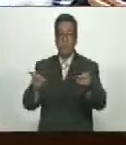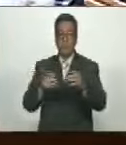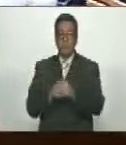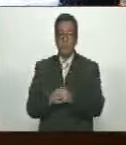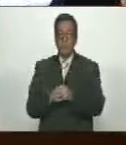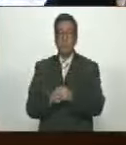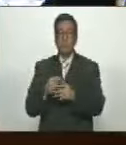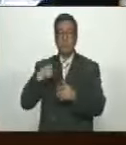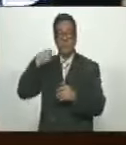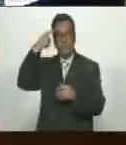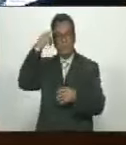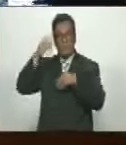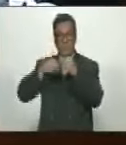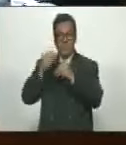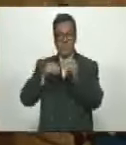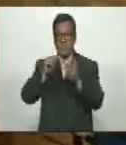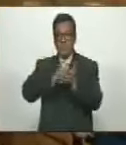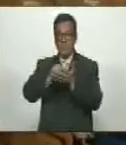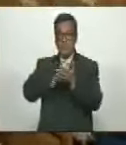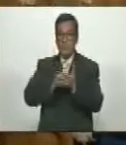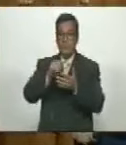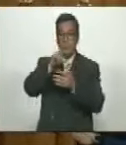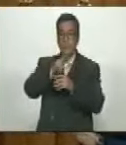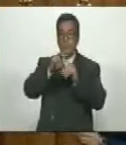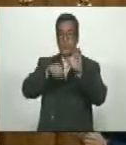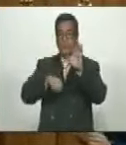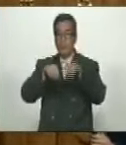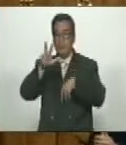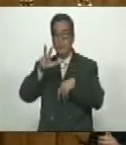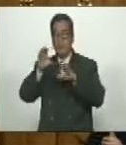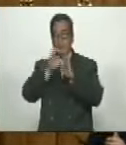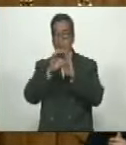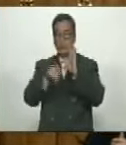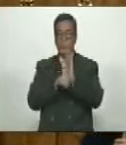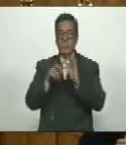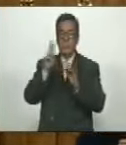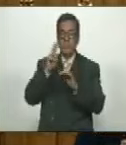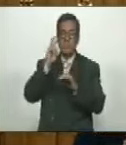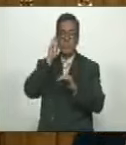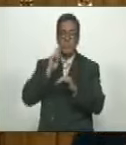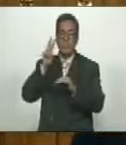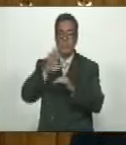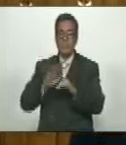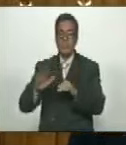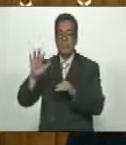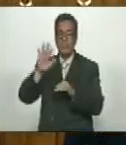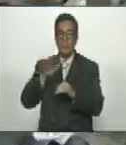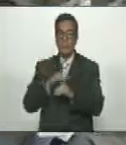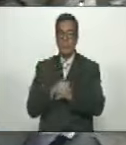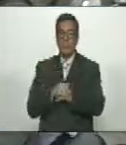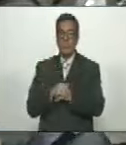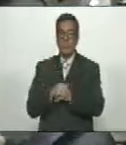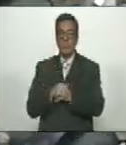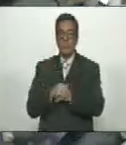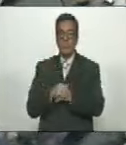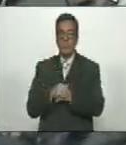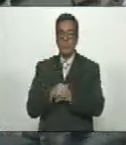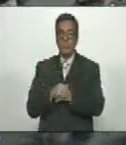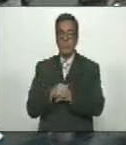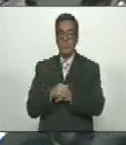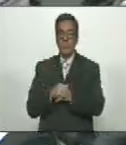de acuerdo al establecido en el artículo 213 de la constitución de la república bolivariana de